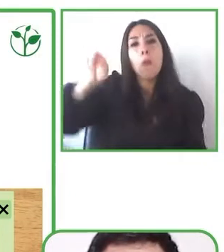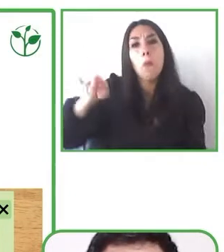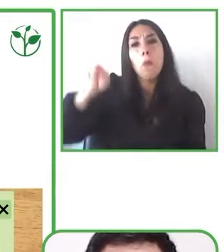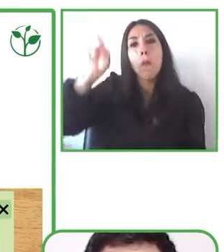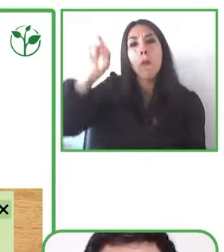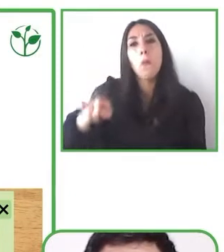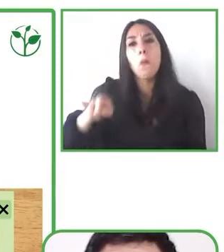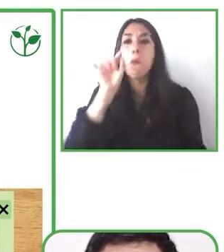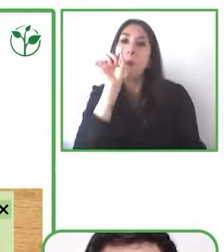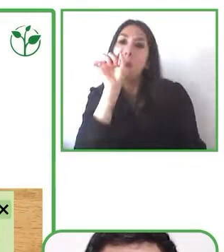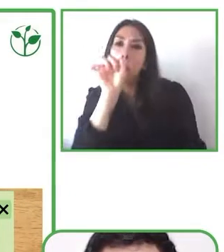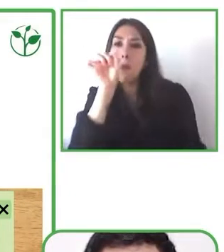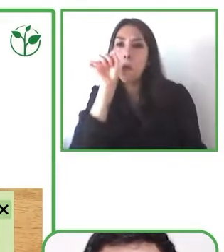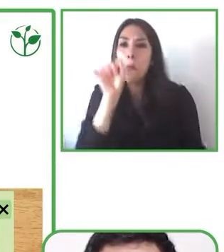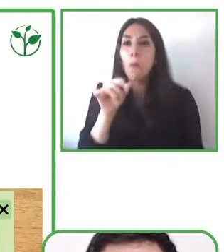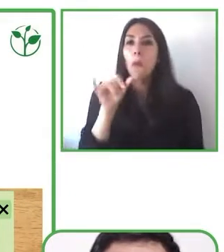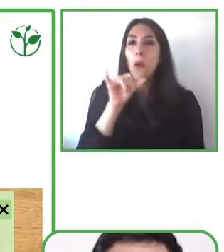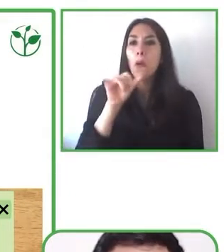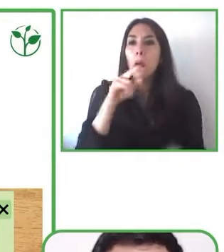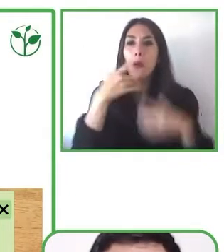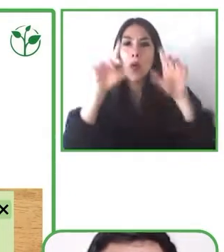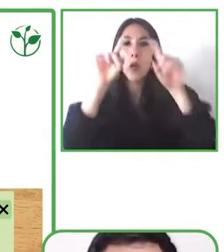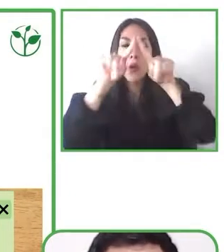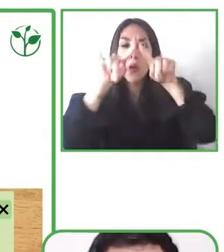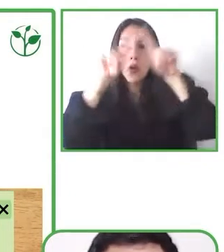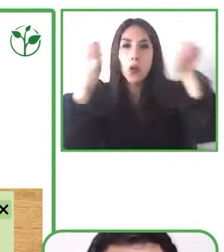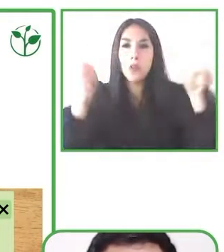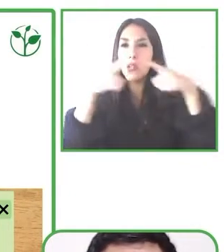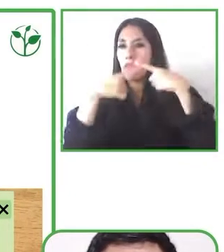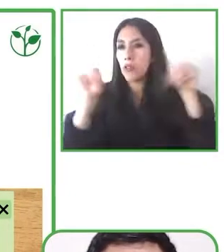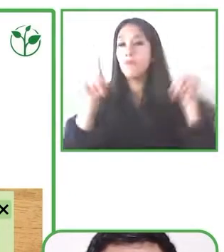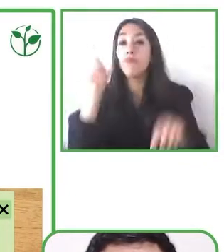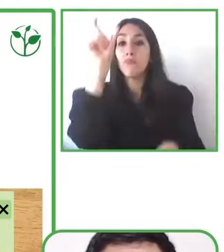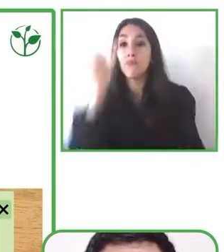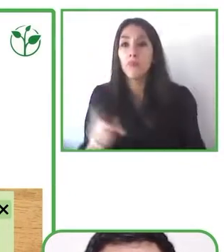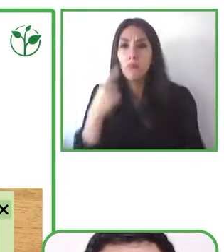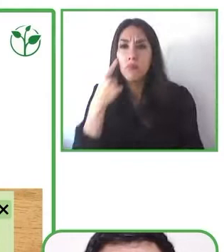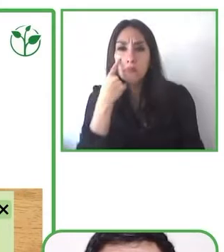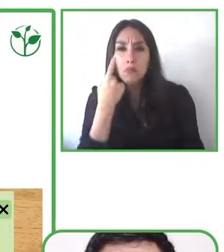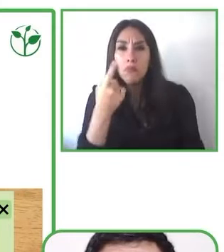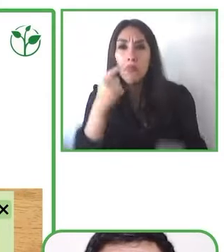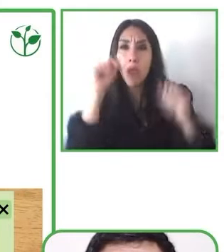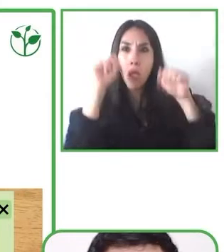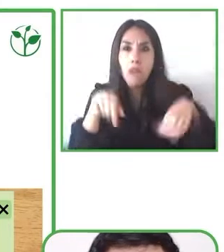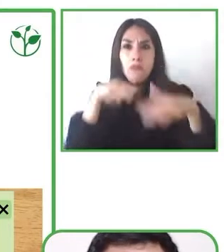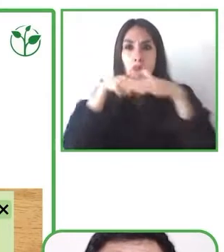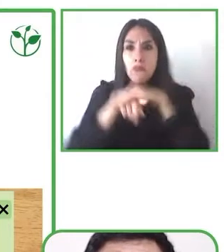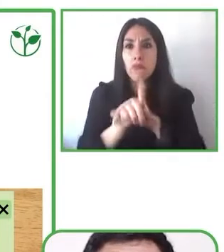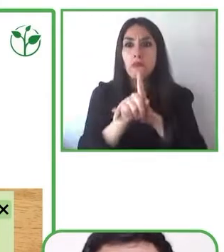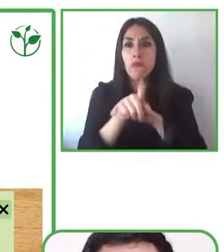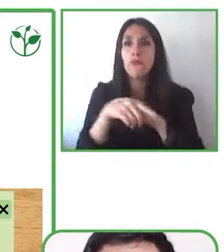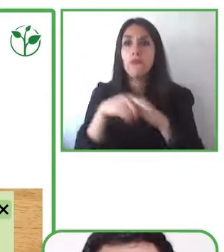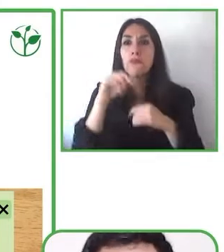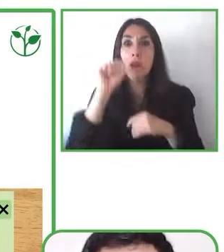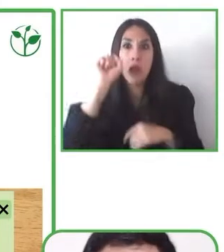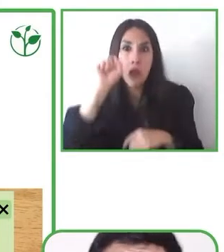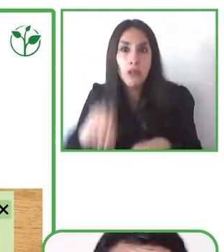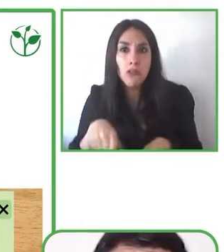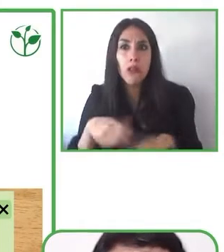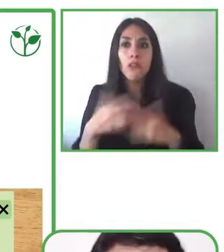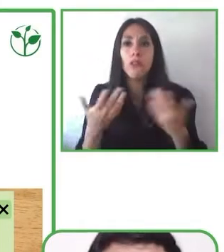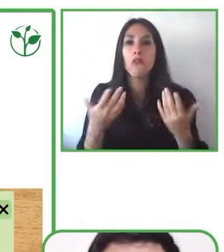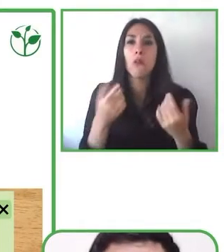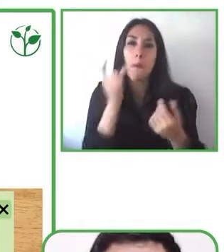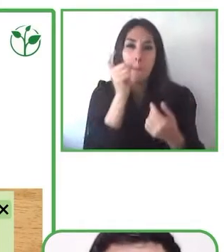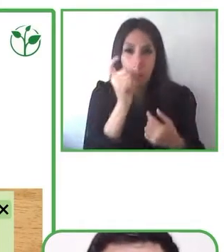palabras ya precargadas, ¿cierto?, sin embargo, siempre está la posibilidad de poder agregar nuevas palabras y que los niños entonces